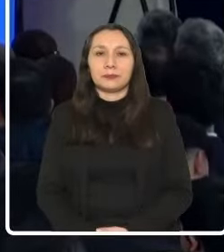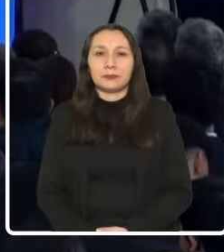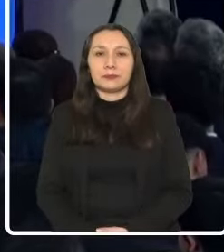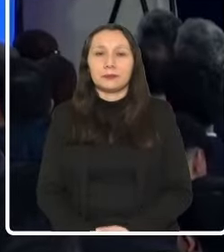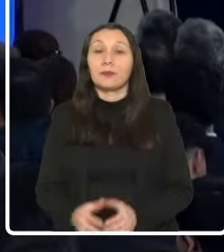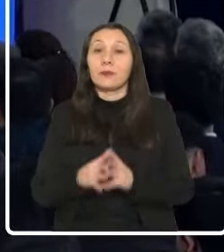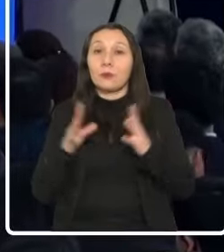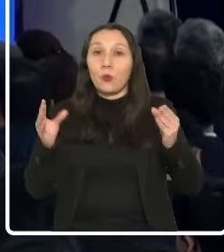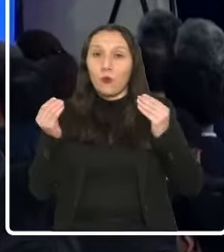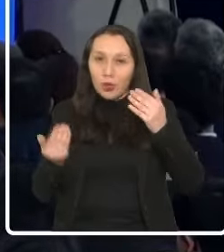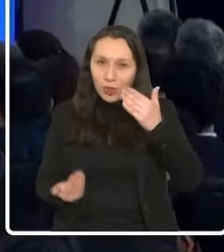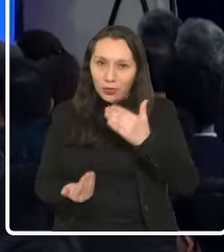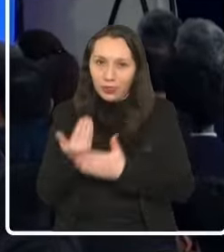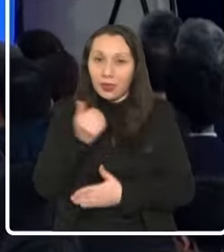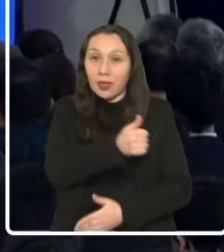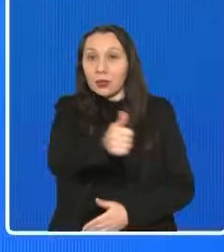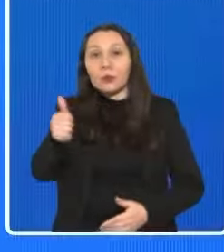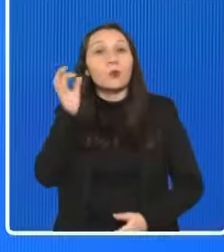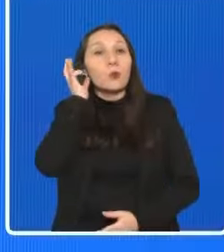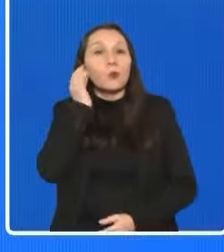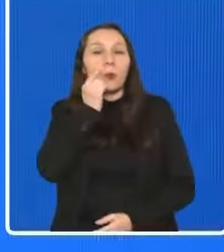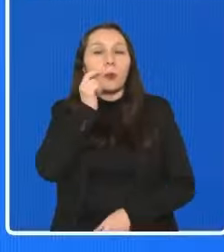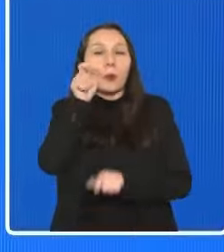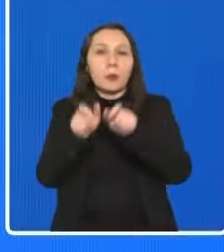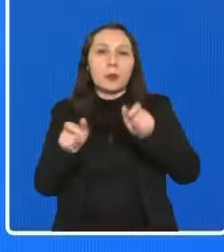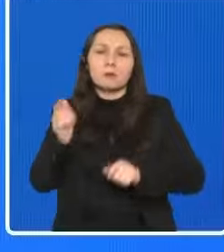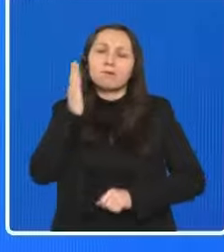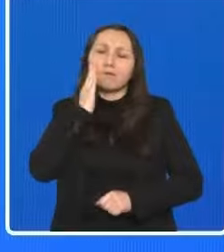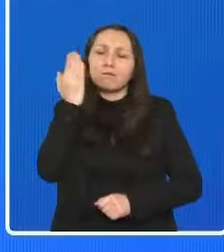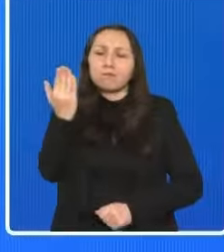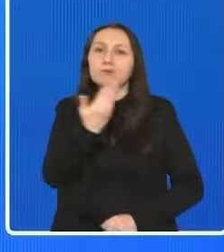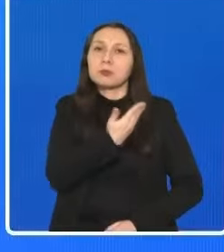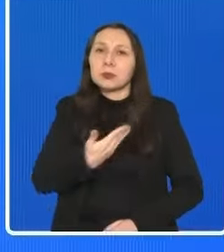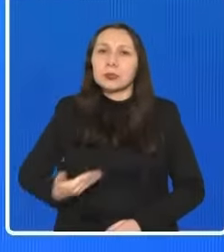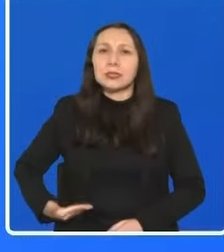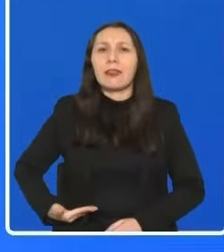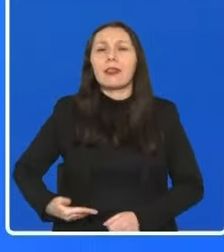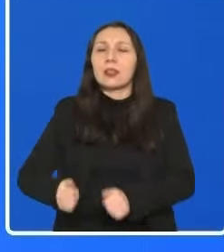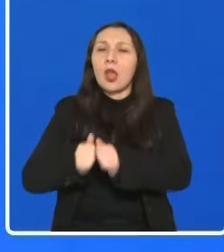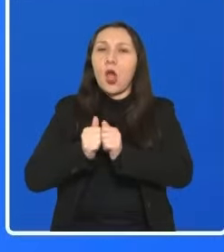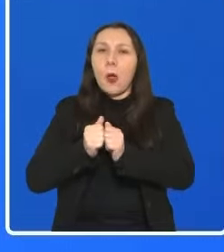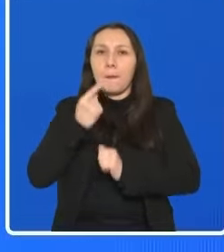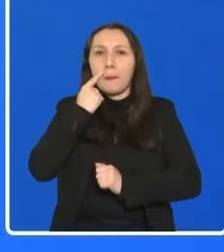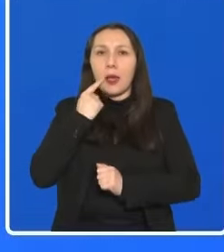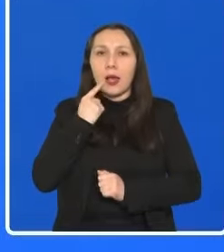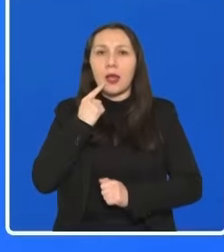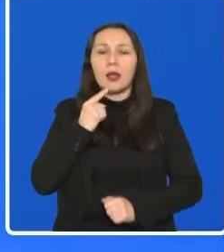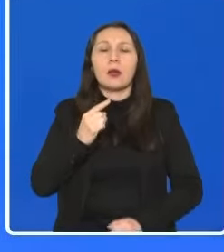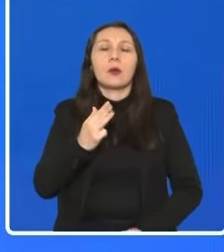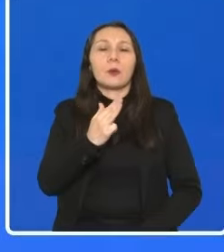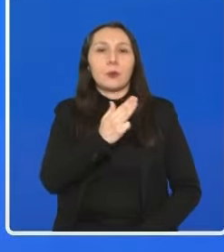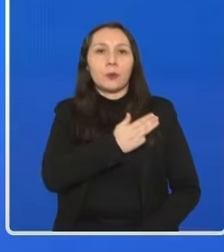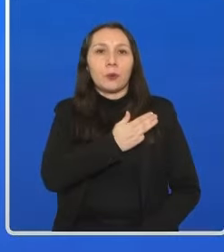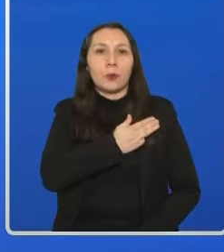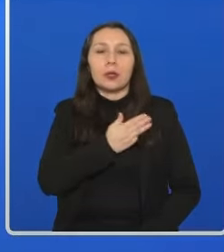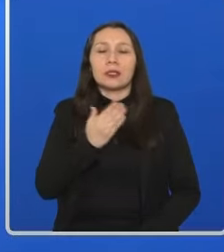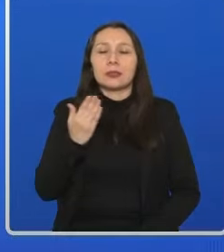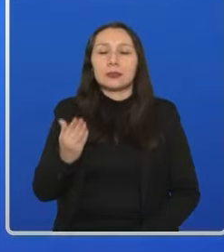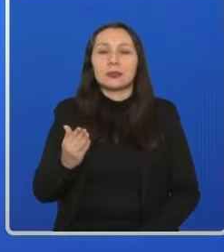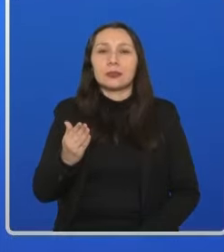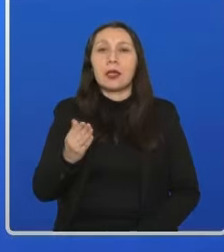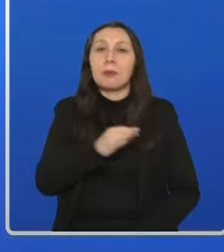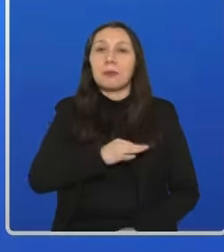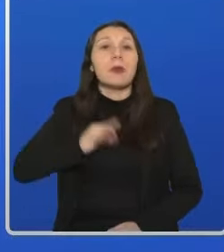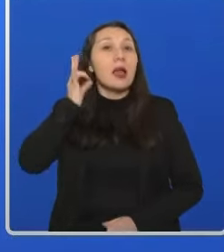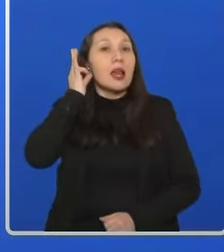Muy buenos días a todas y todos los presentes, estimado presidente, compañero Luis Ignacio Lula da Silva, a